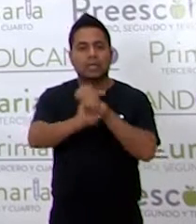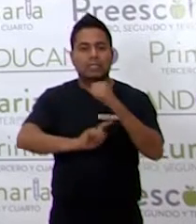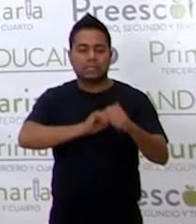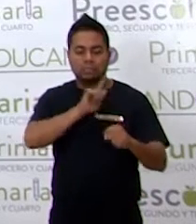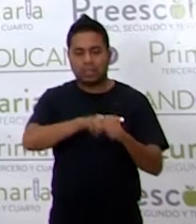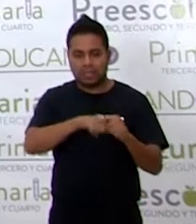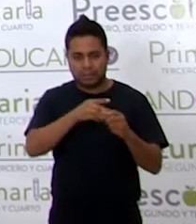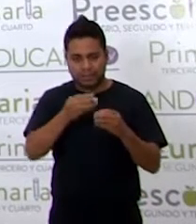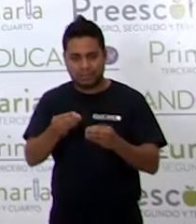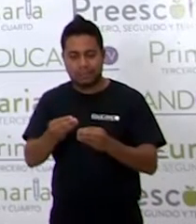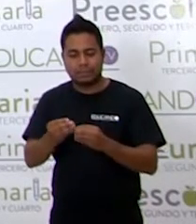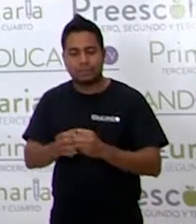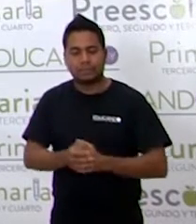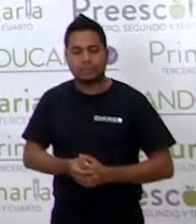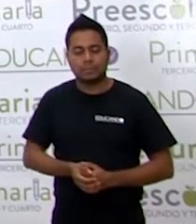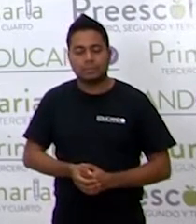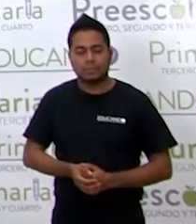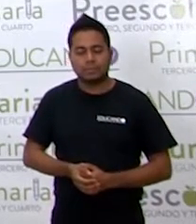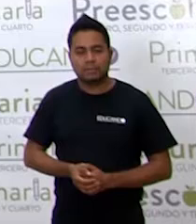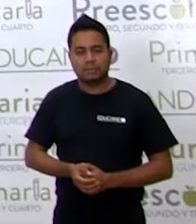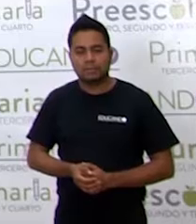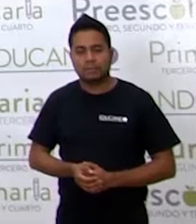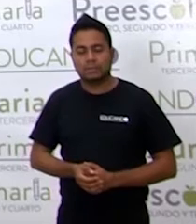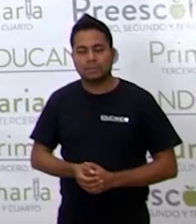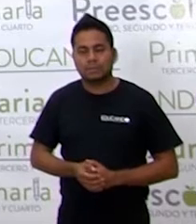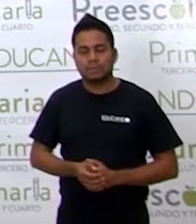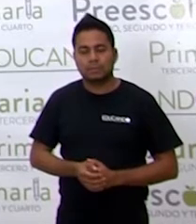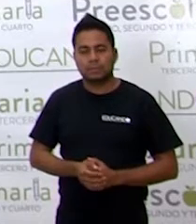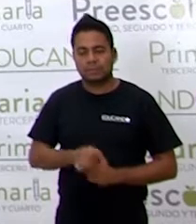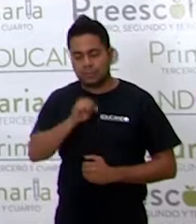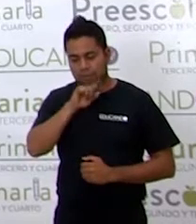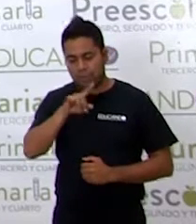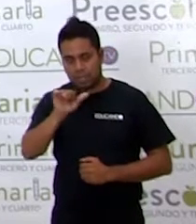Y A